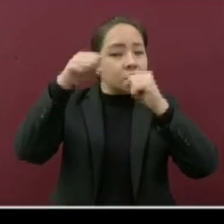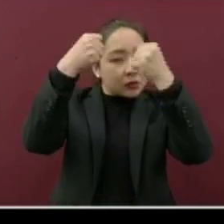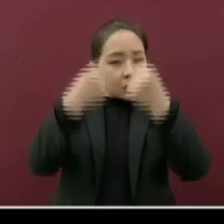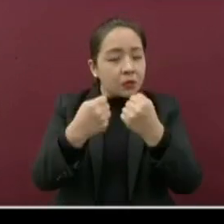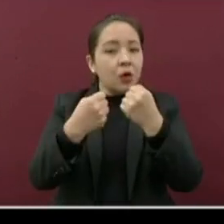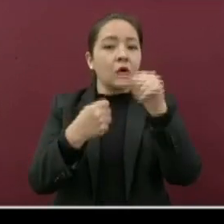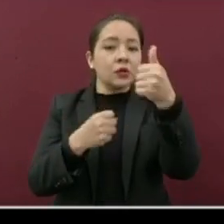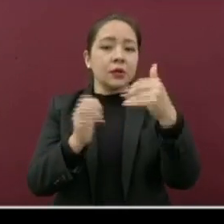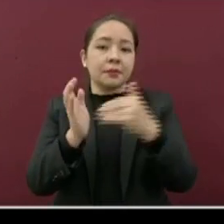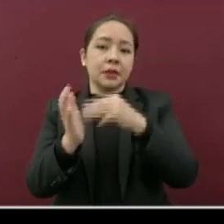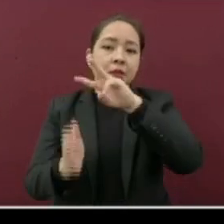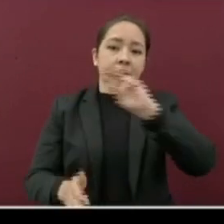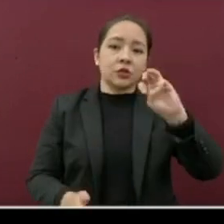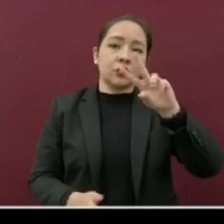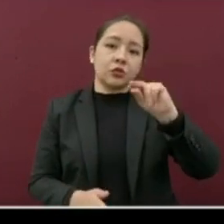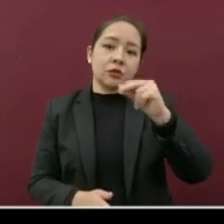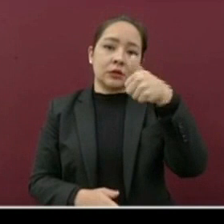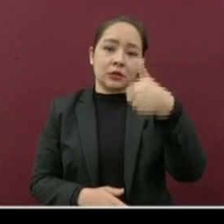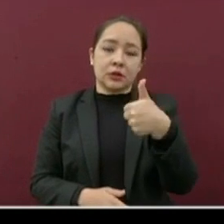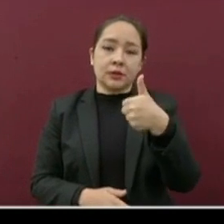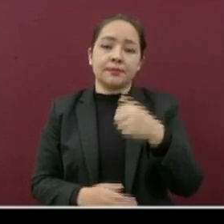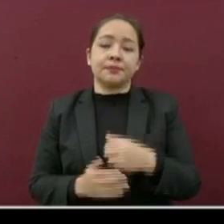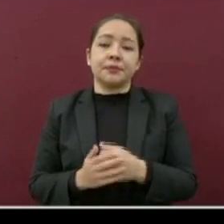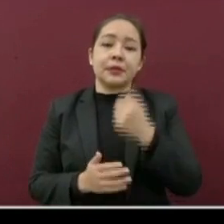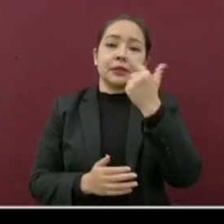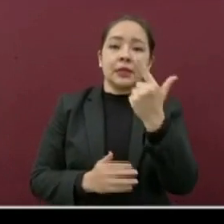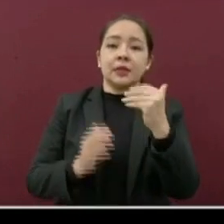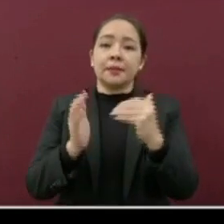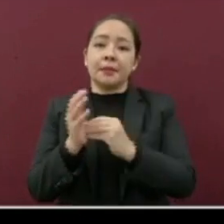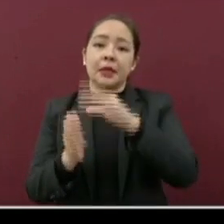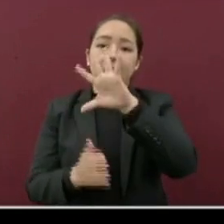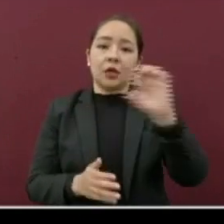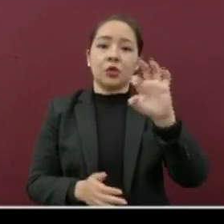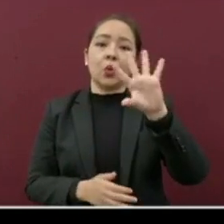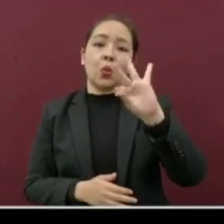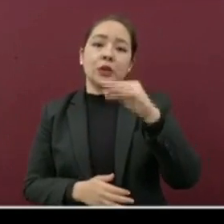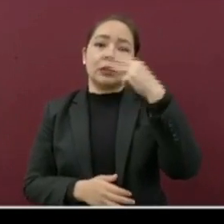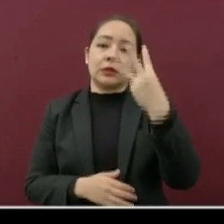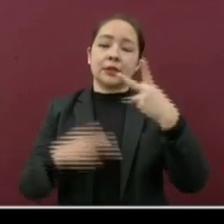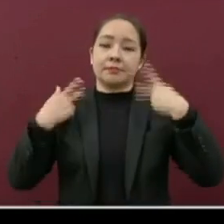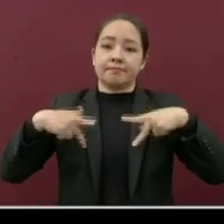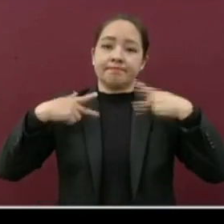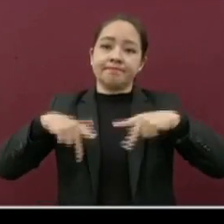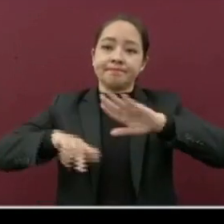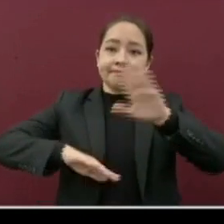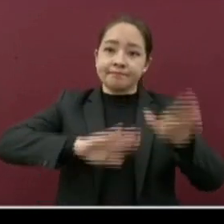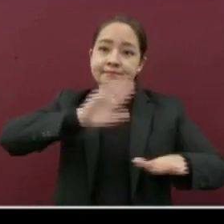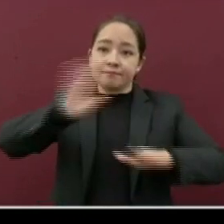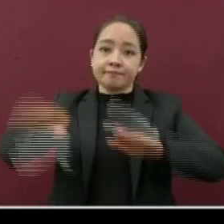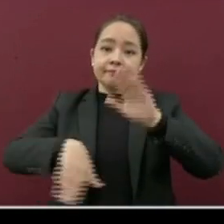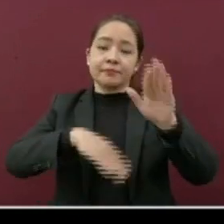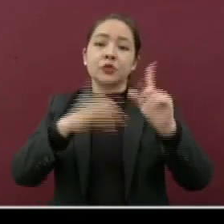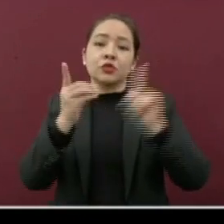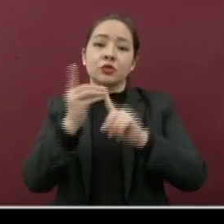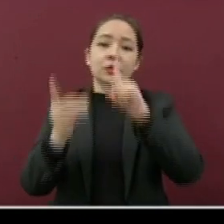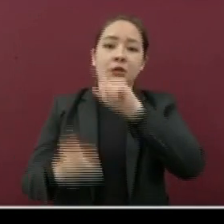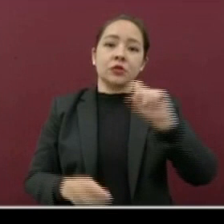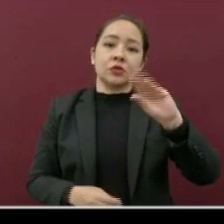386 y 7 mil 543 pacientes han fallecido en 194